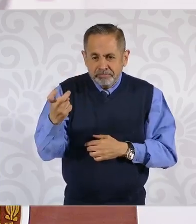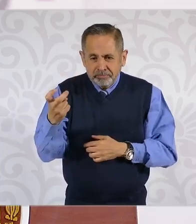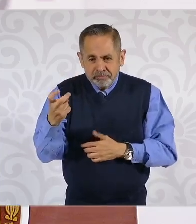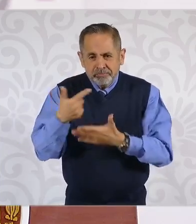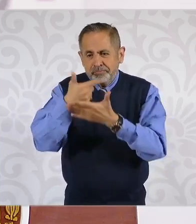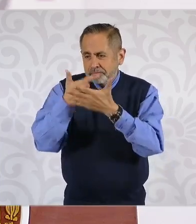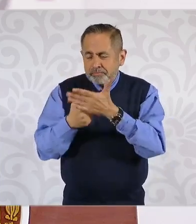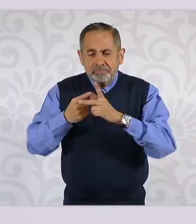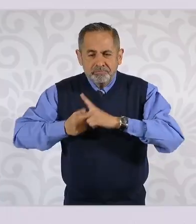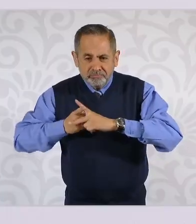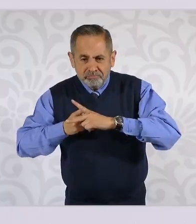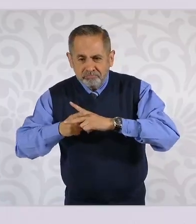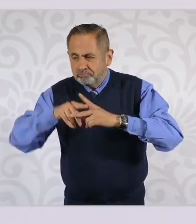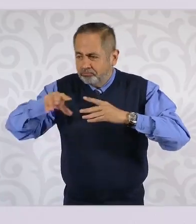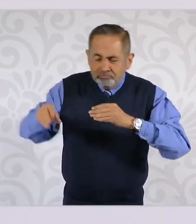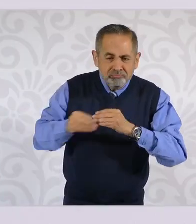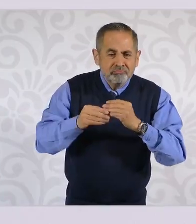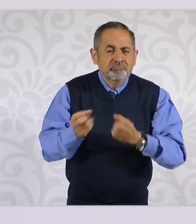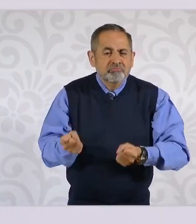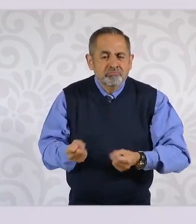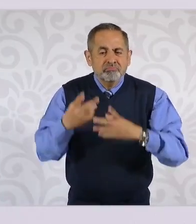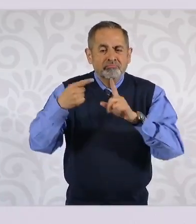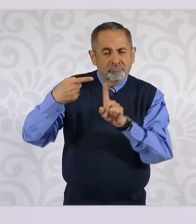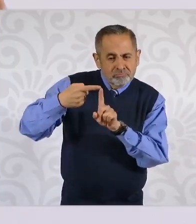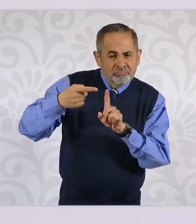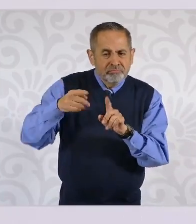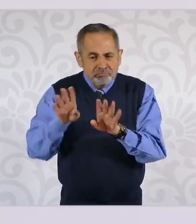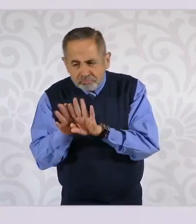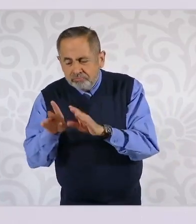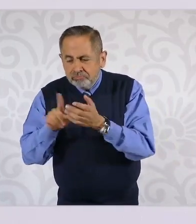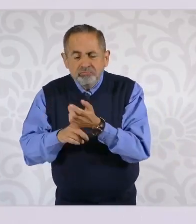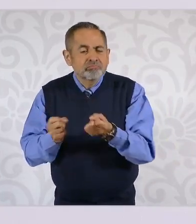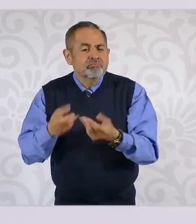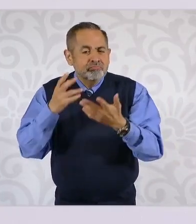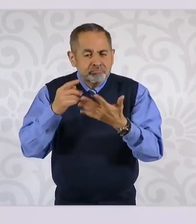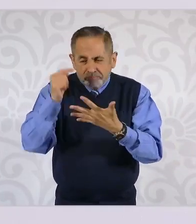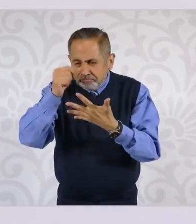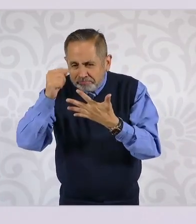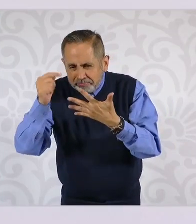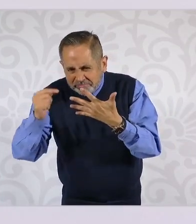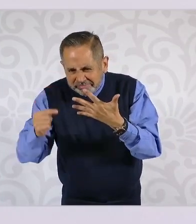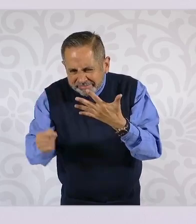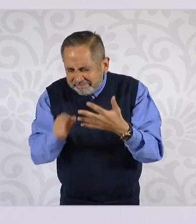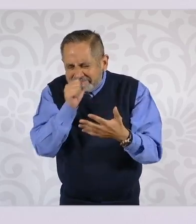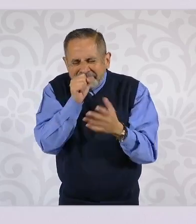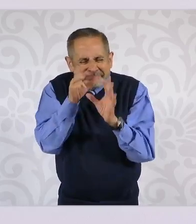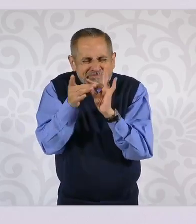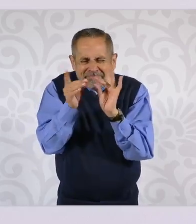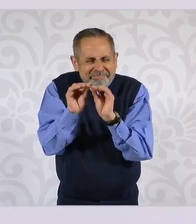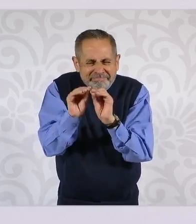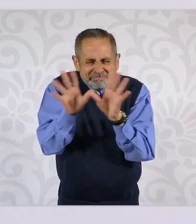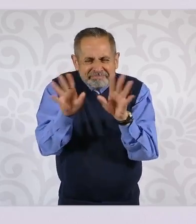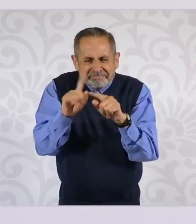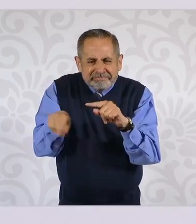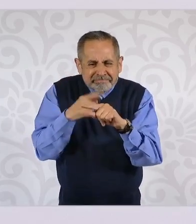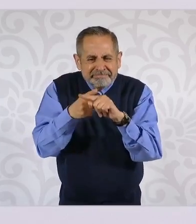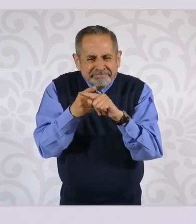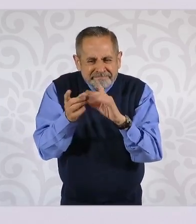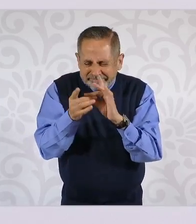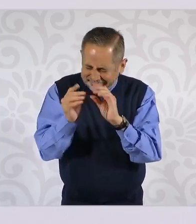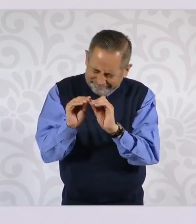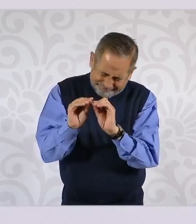un denominador y después ese denominador se divide entre tanto, tanto y tanto y luego se le suma tanto.